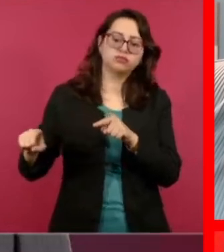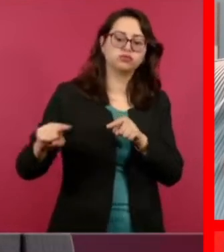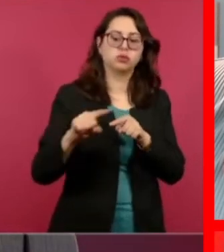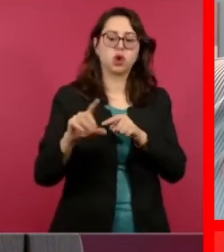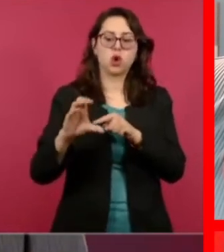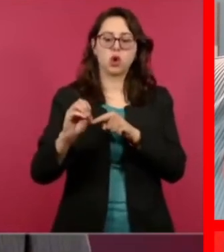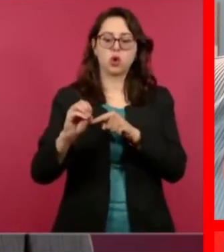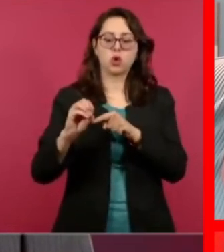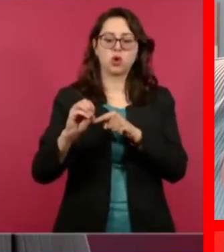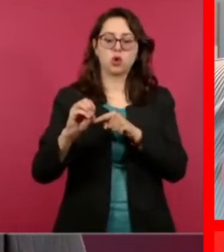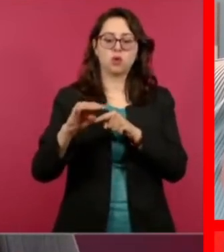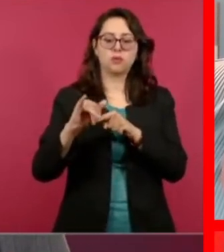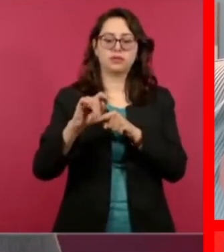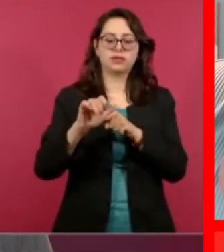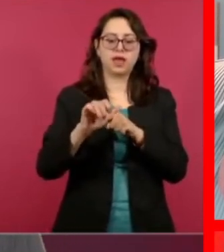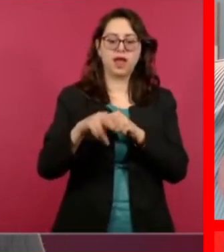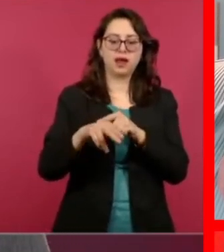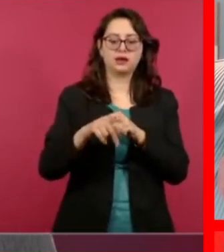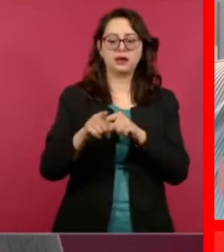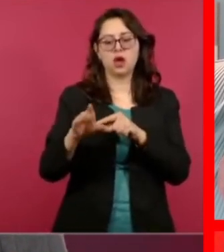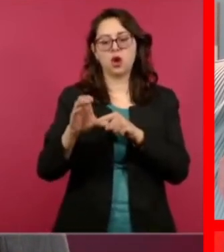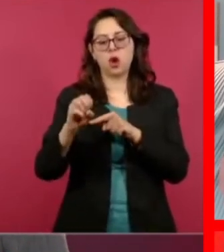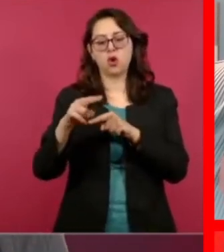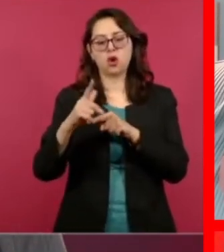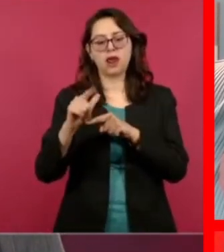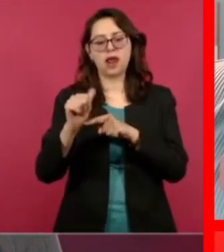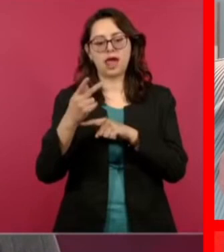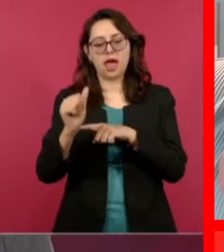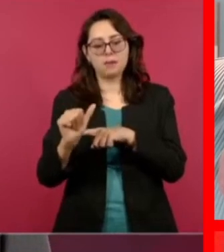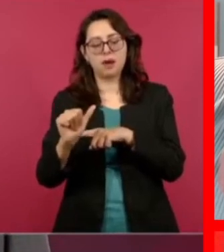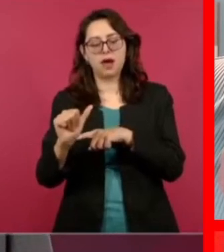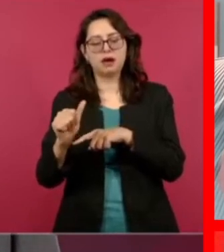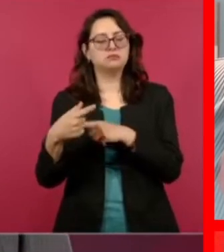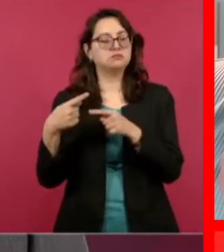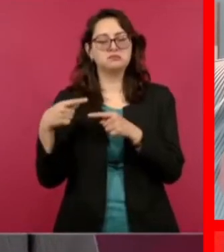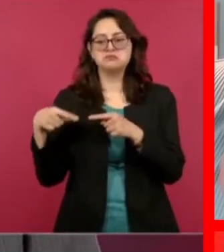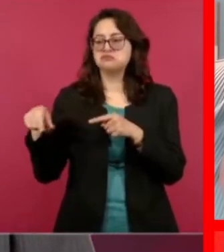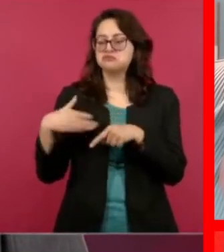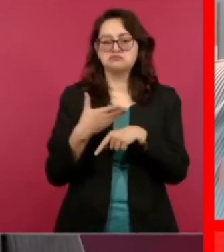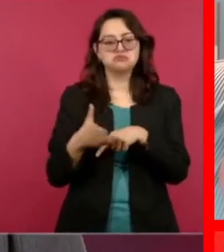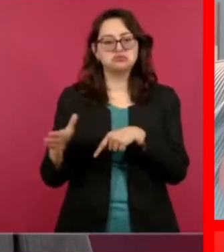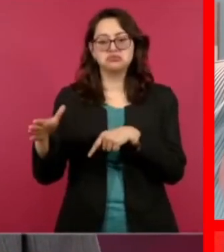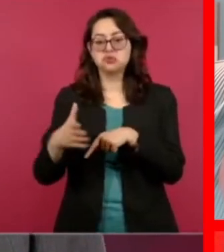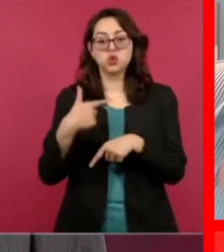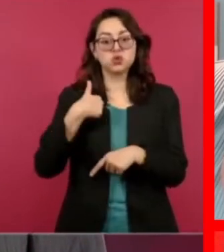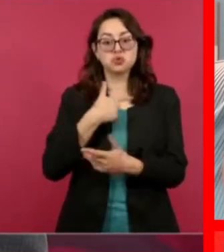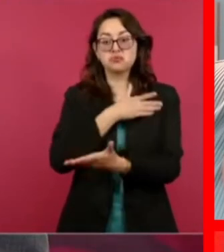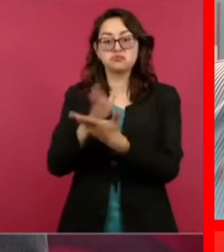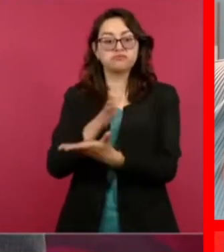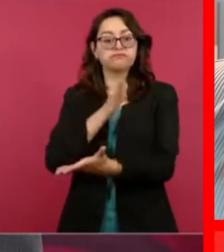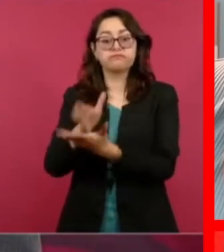frontera Comalapa, hasta bajar a Huistla, lo menos he hecho ese recorrido 10 veces,